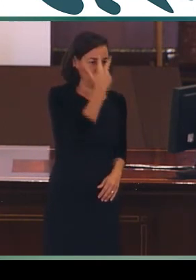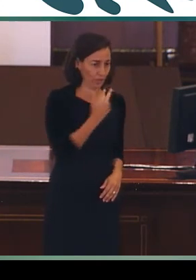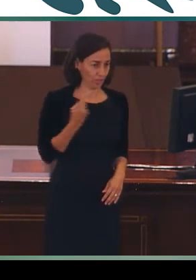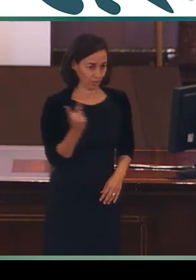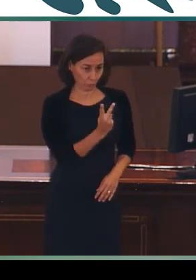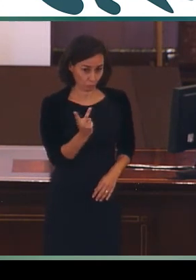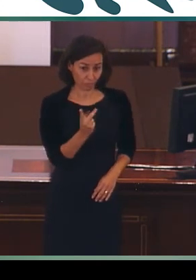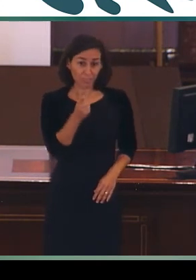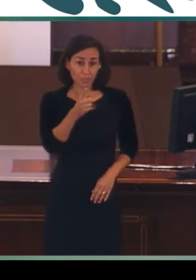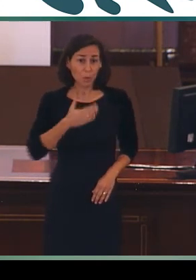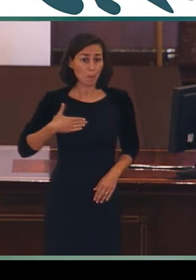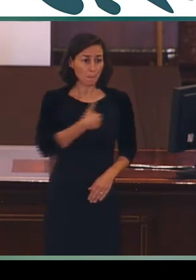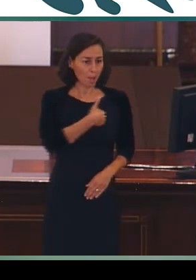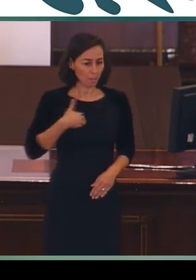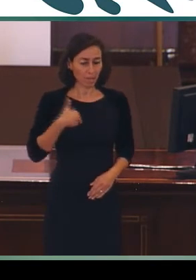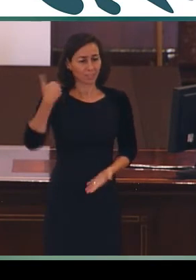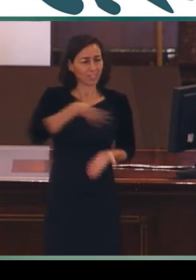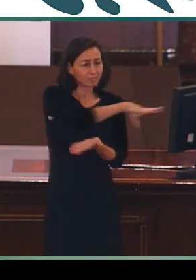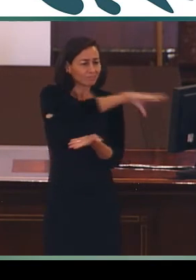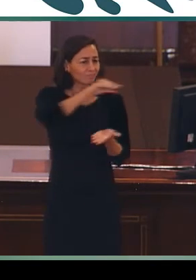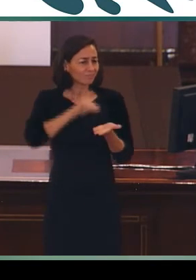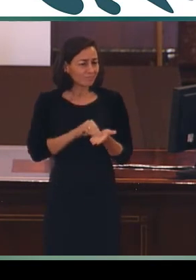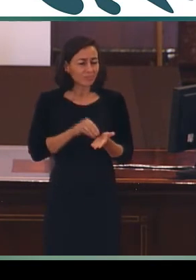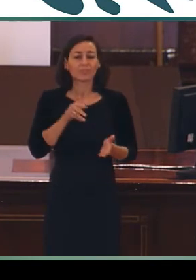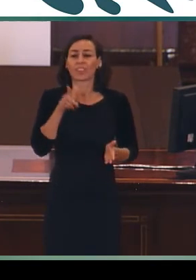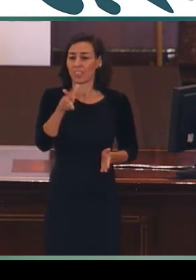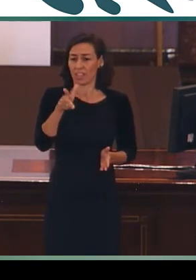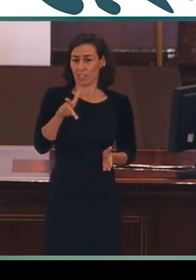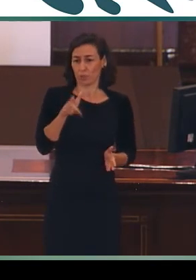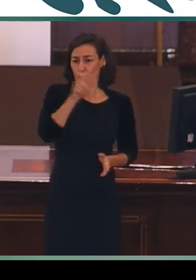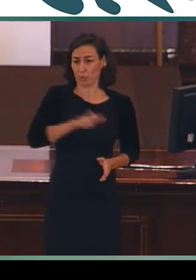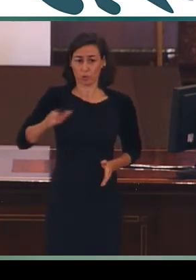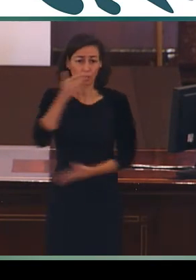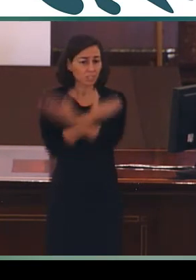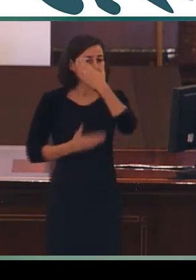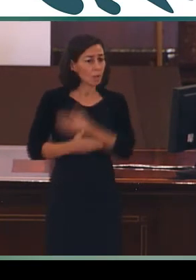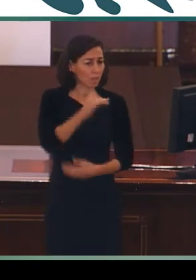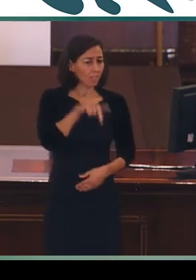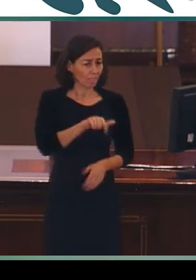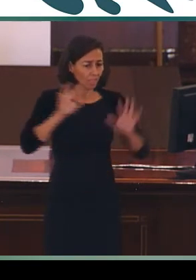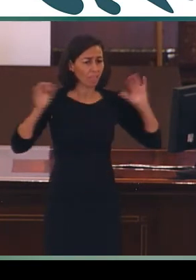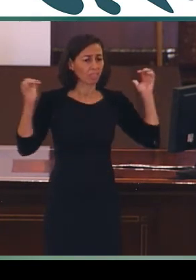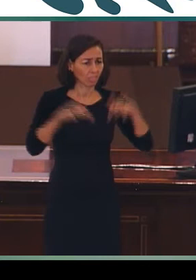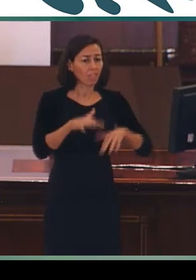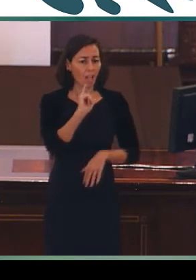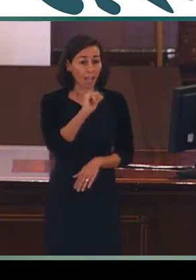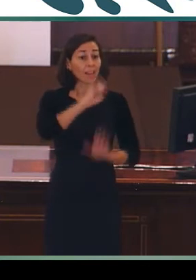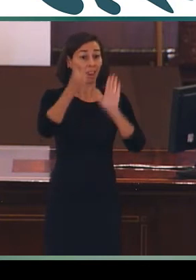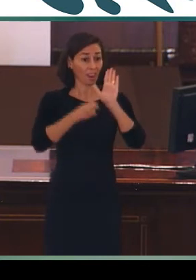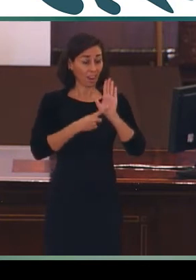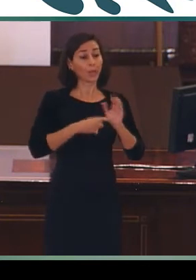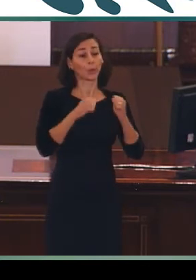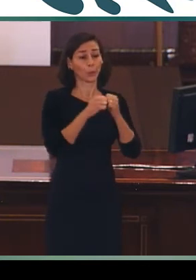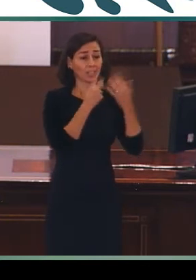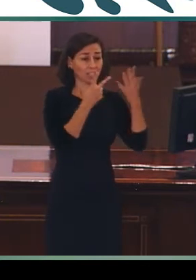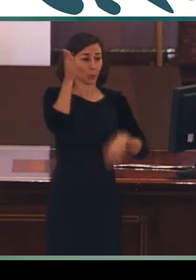Este doble papel recogido en la Convención Internacional sobre los Derechos de las Personas con Discapacidad se plasma también en la Ley 27